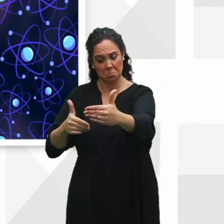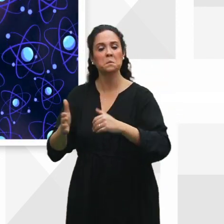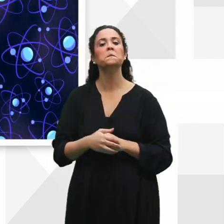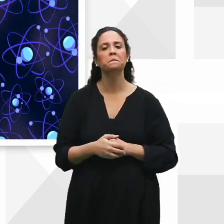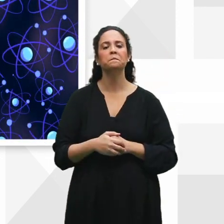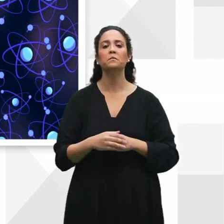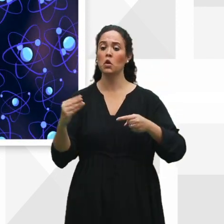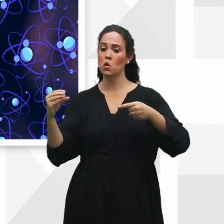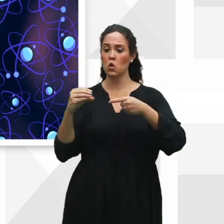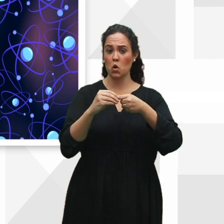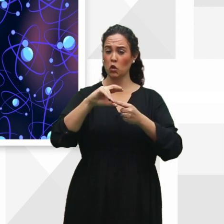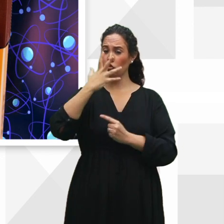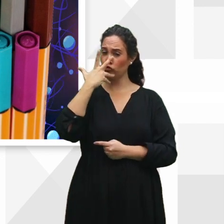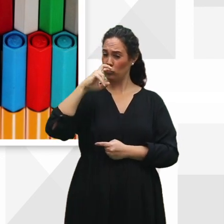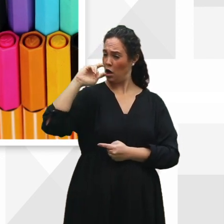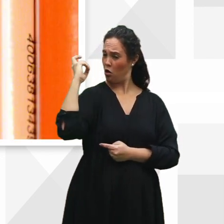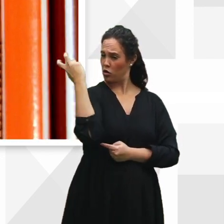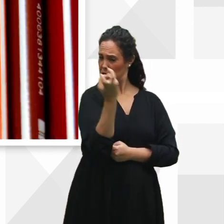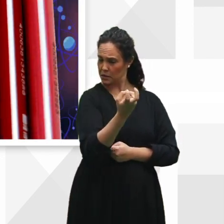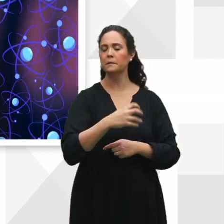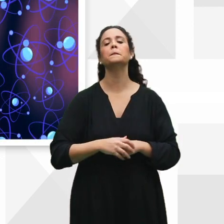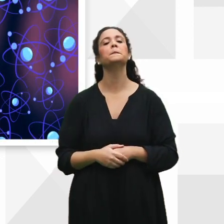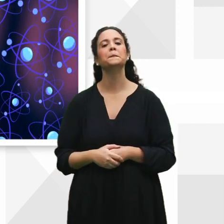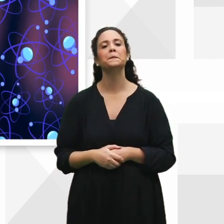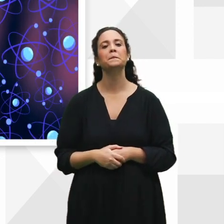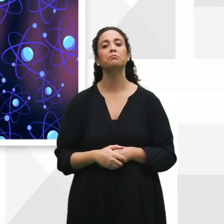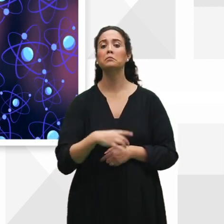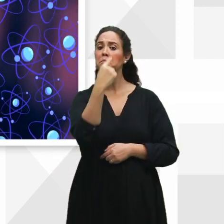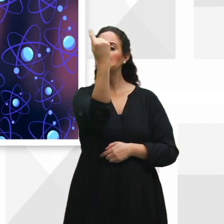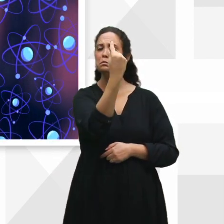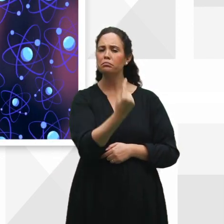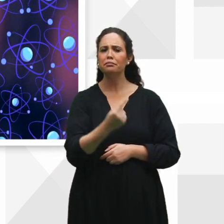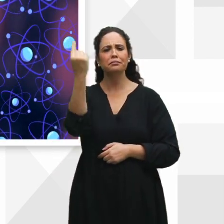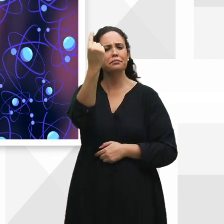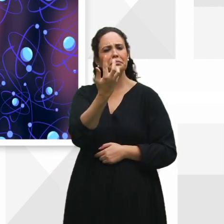rotuladores, pinturas,